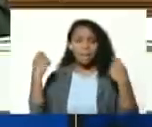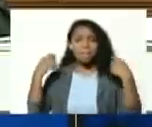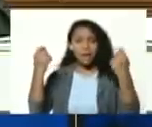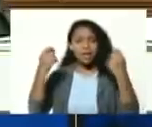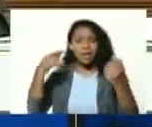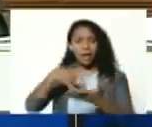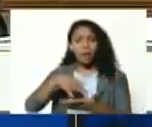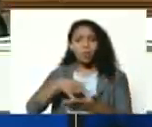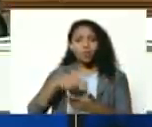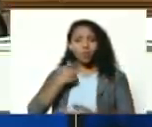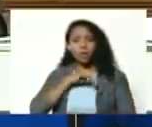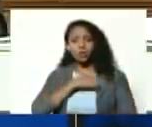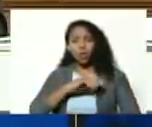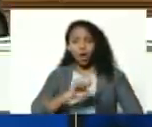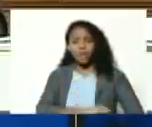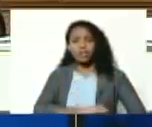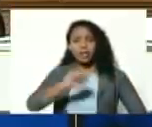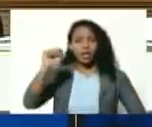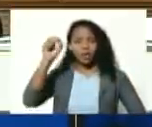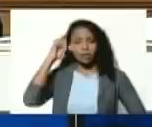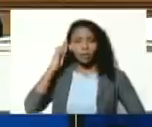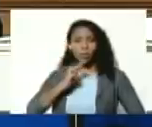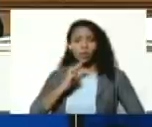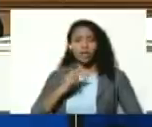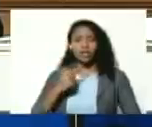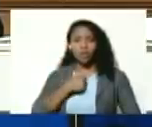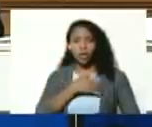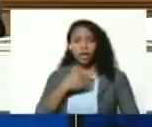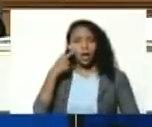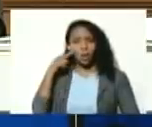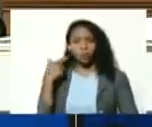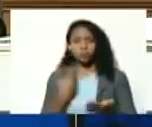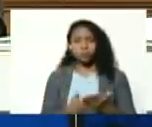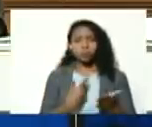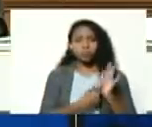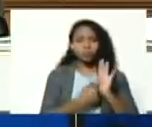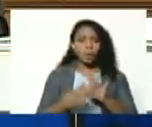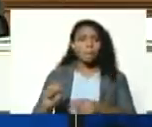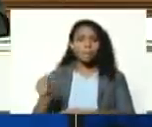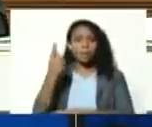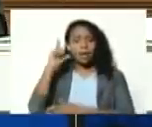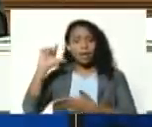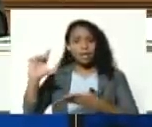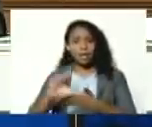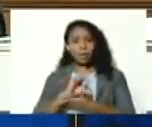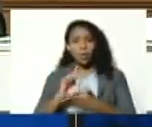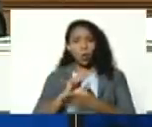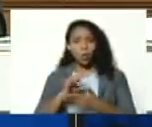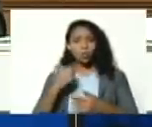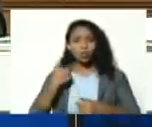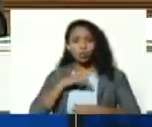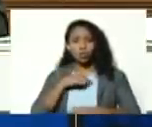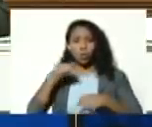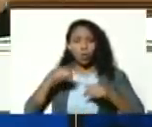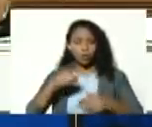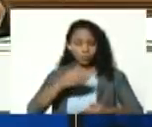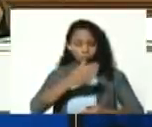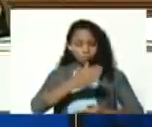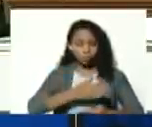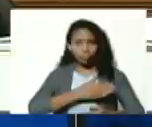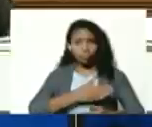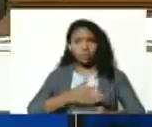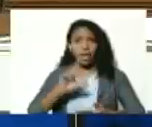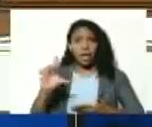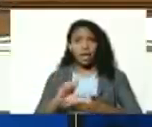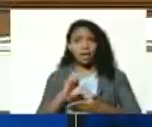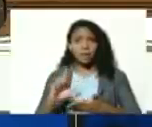Carabobo de nuestro libertador Simón Bolívar les quiero presentar el primer libro vamos a bautizarlo es